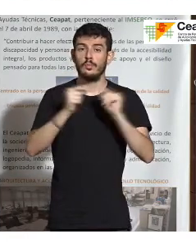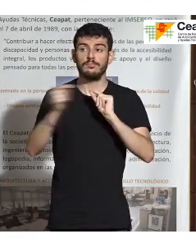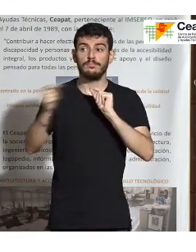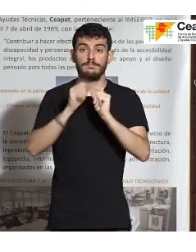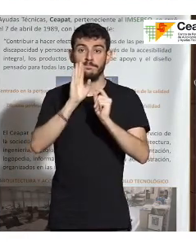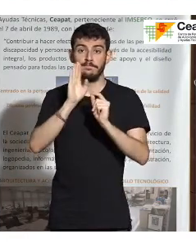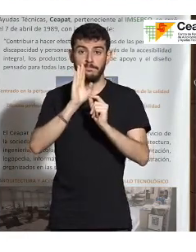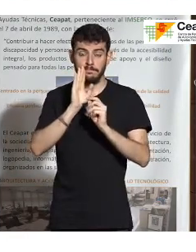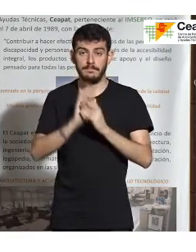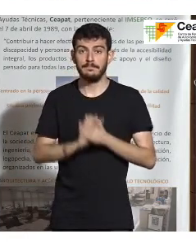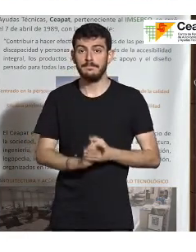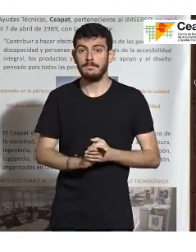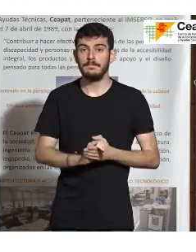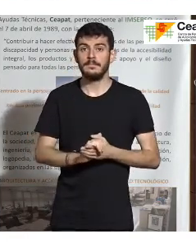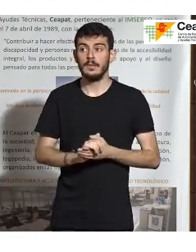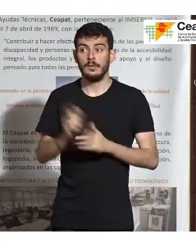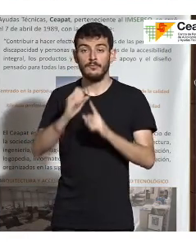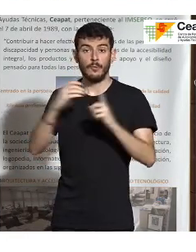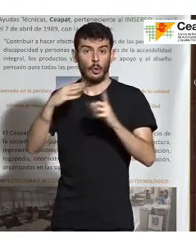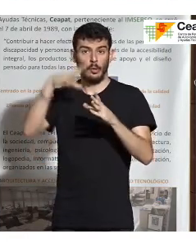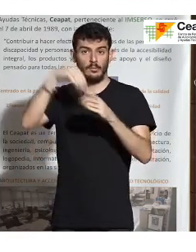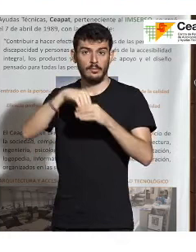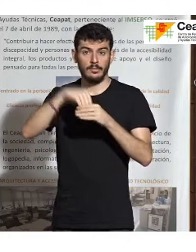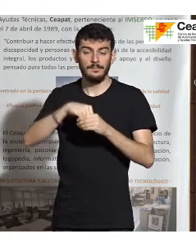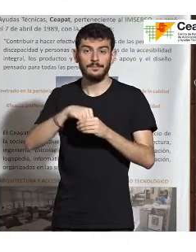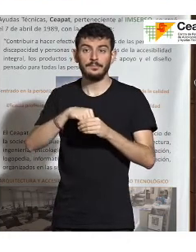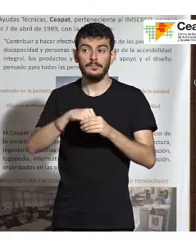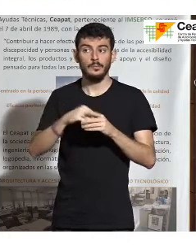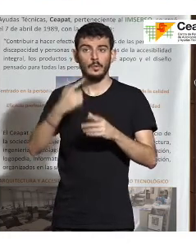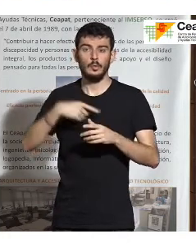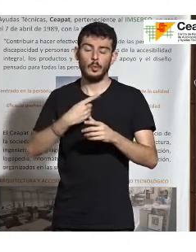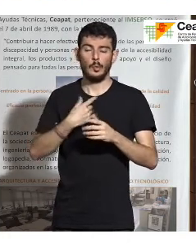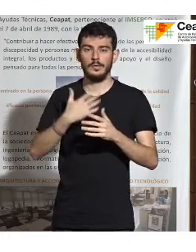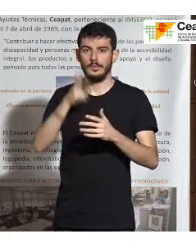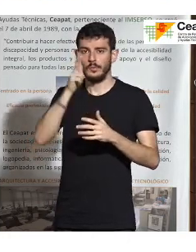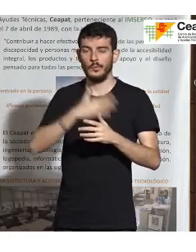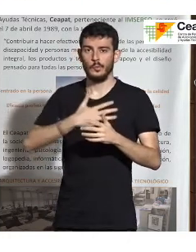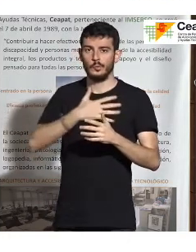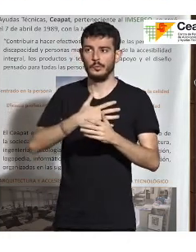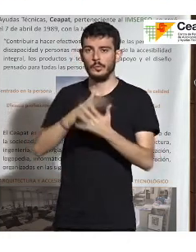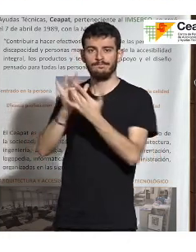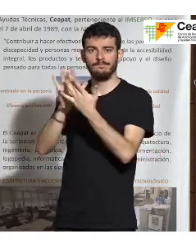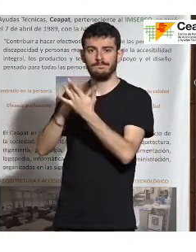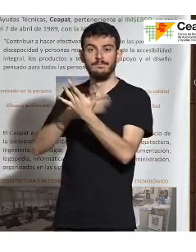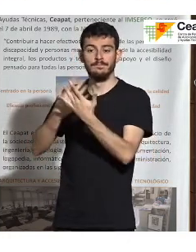que es este, y que está ahora mismo en los foros. Tenemos el inmenso lujo de poder contactar con él y